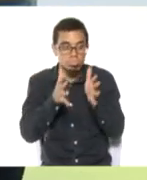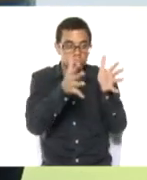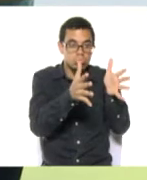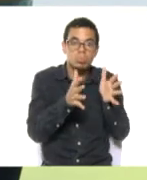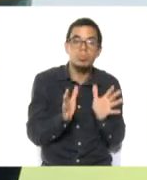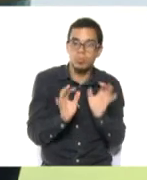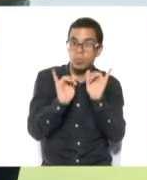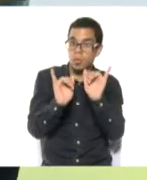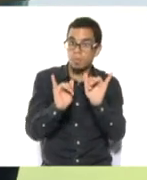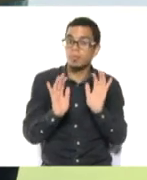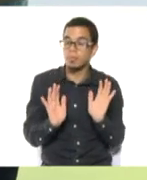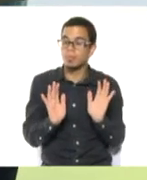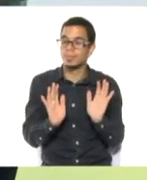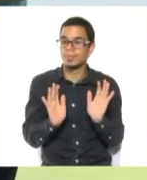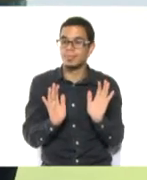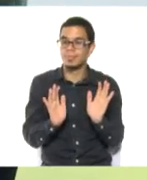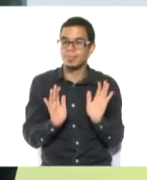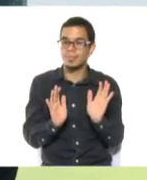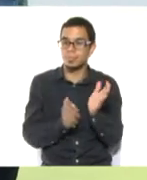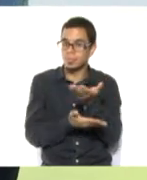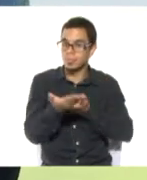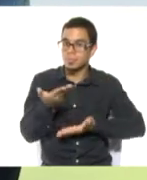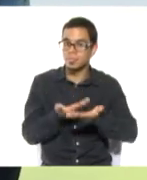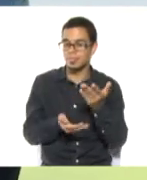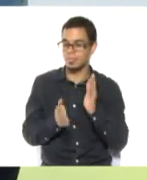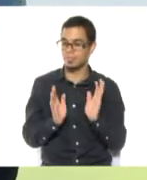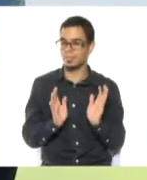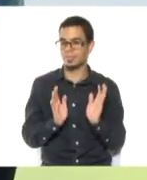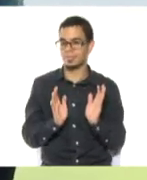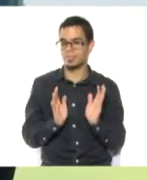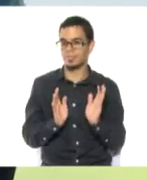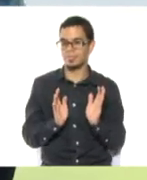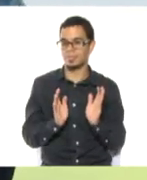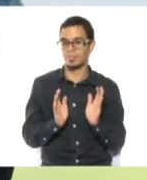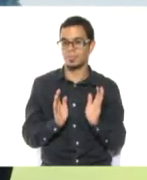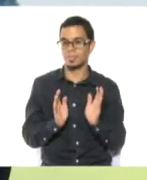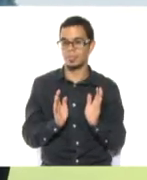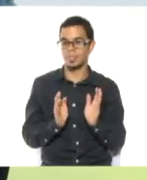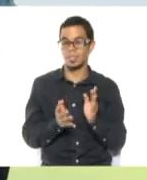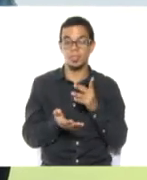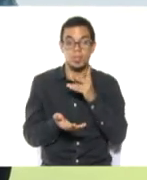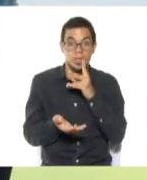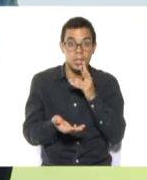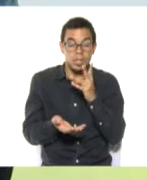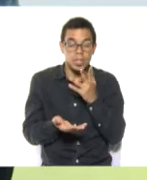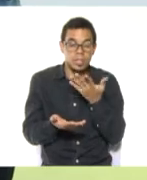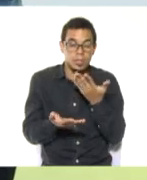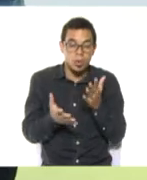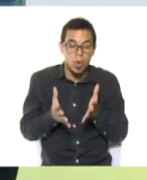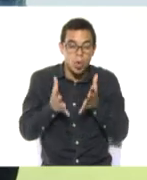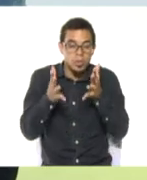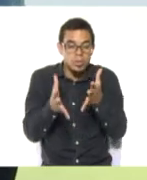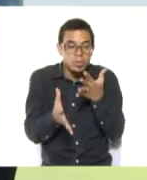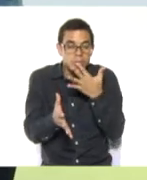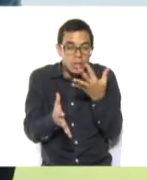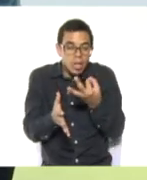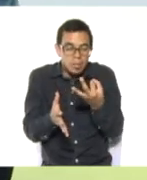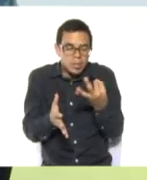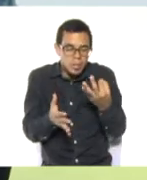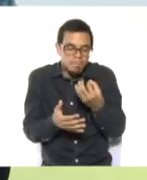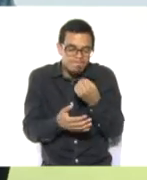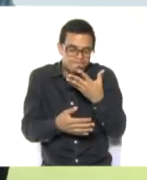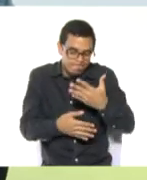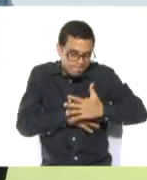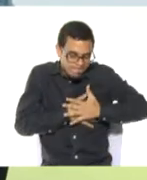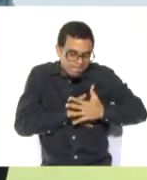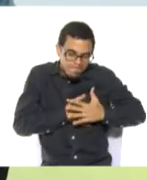Muy bien. Y como hace rato mencionamos que esos obsequios valiosos son los que elaboramos con nuestras manos, nuestra creatividad, lo que le colocamos